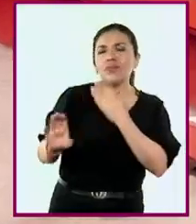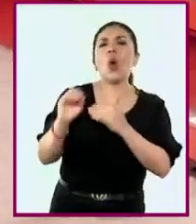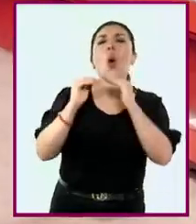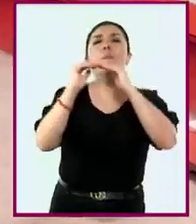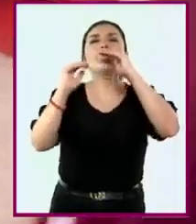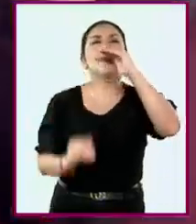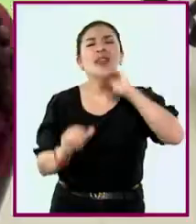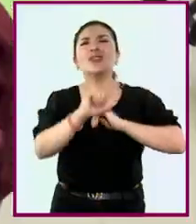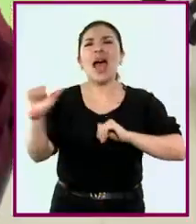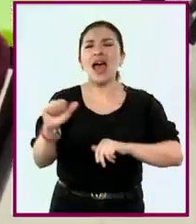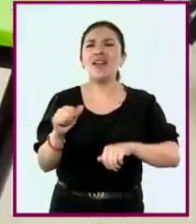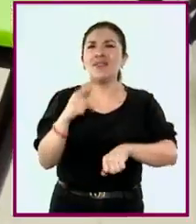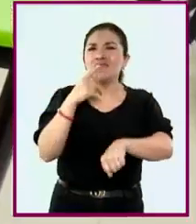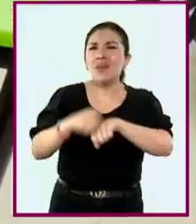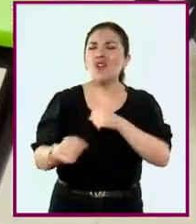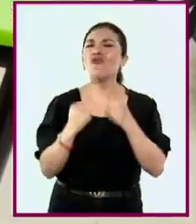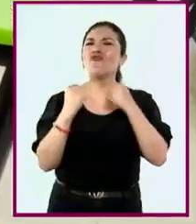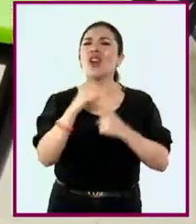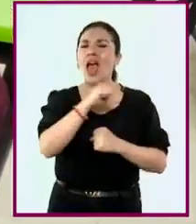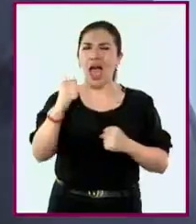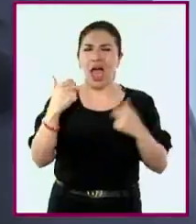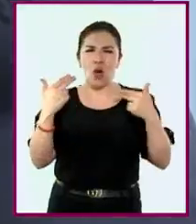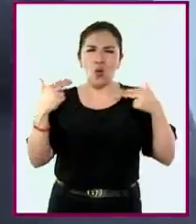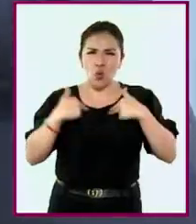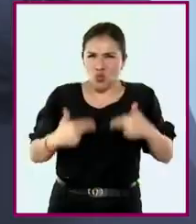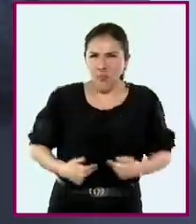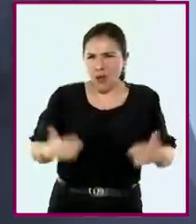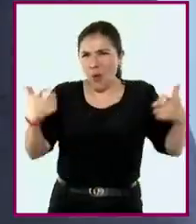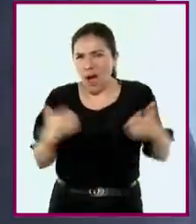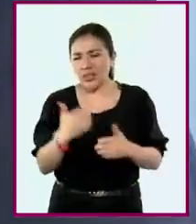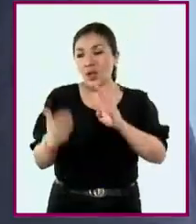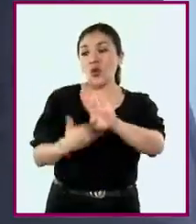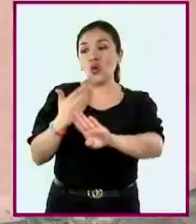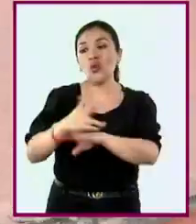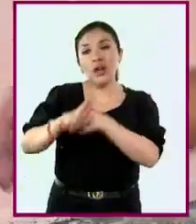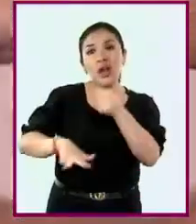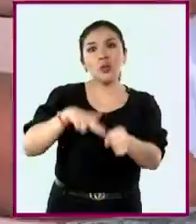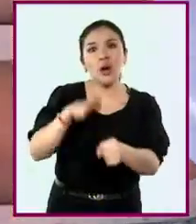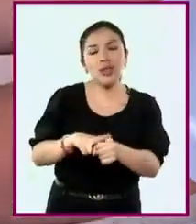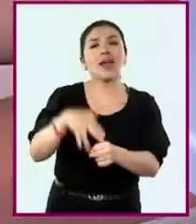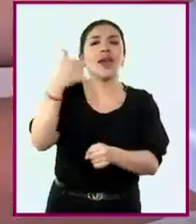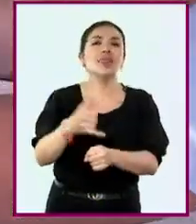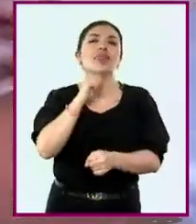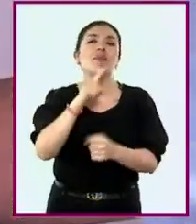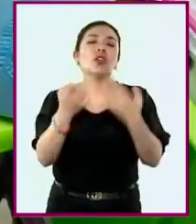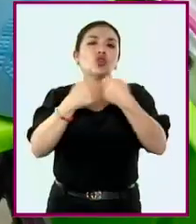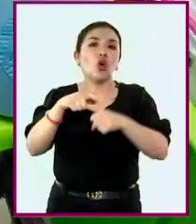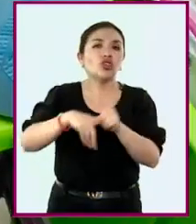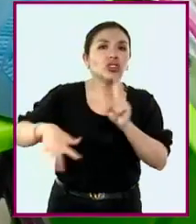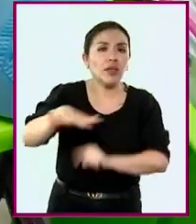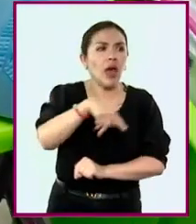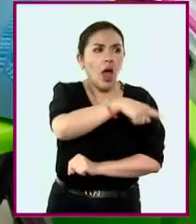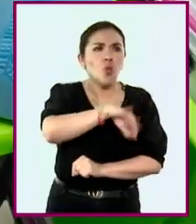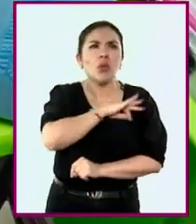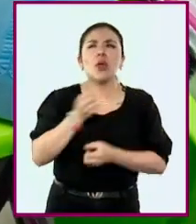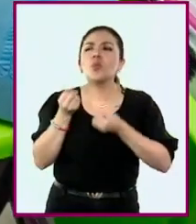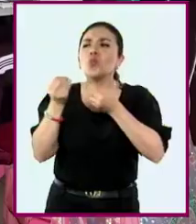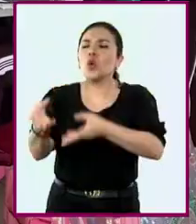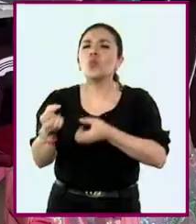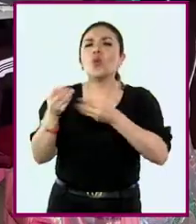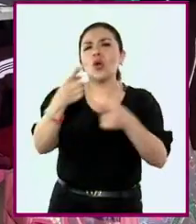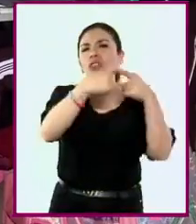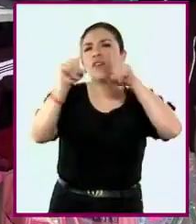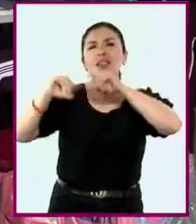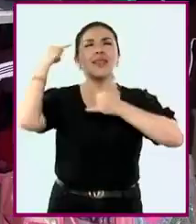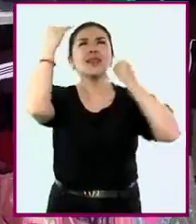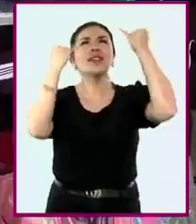o reducir los impactos de las actividades humanas sobre la naturaleza y la sociedad y aporten ideas